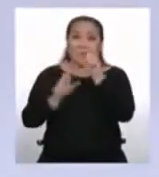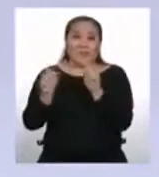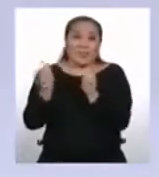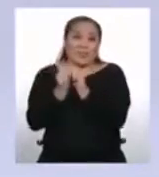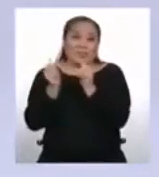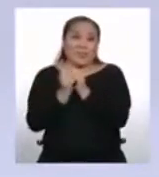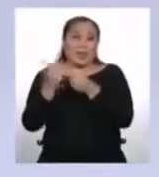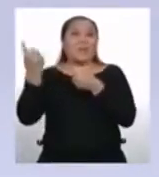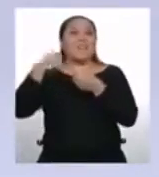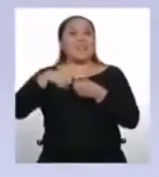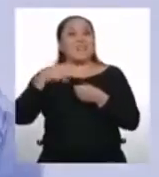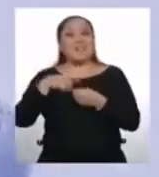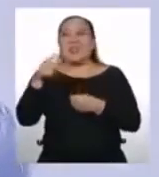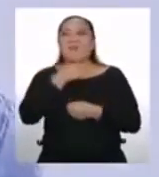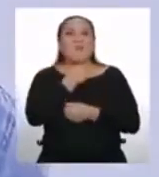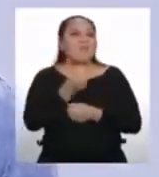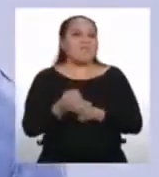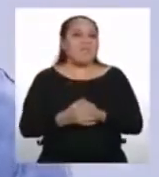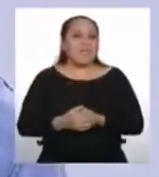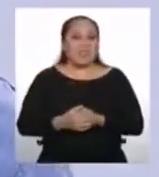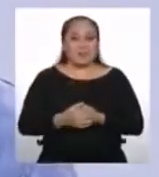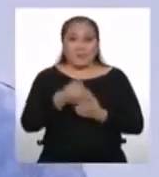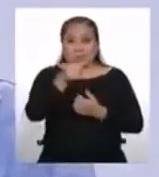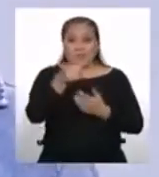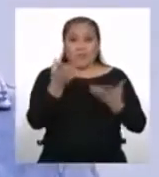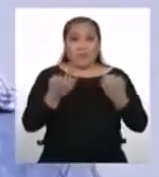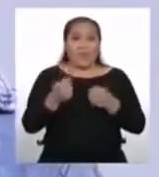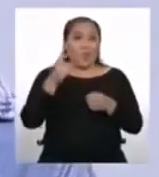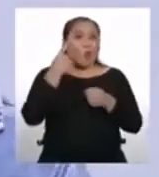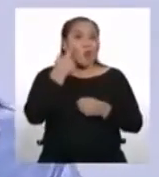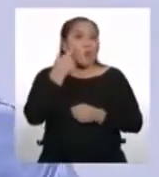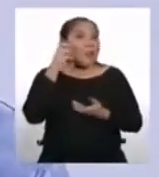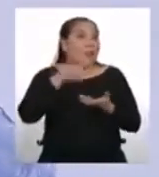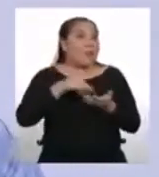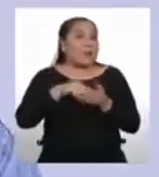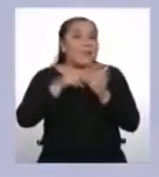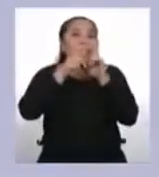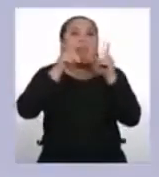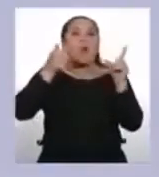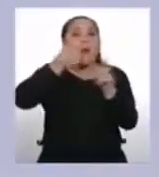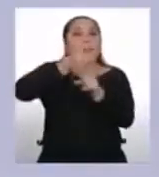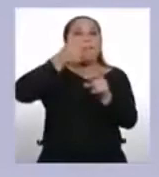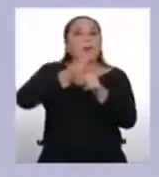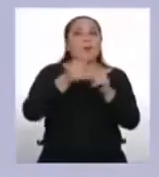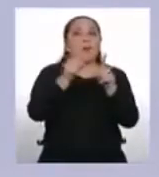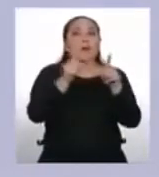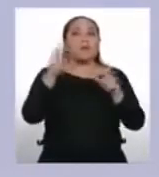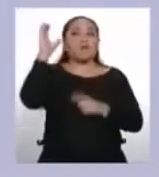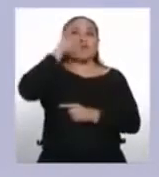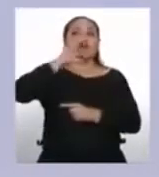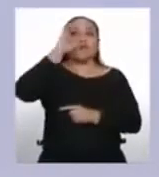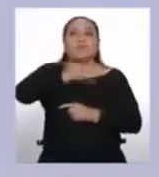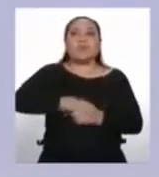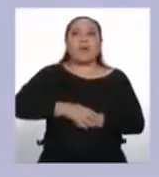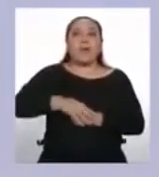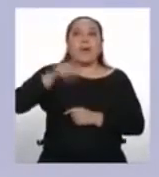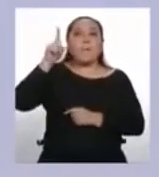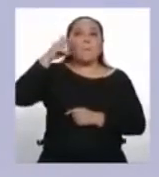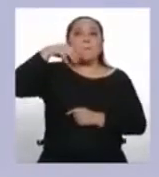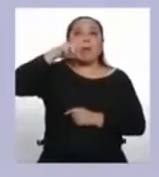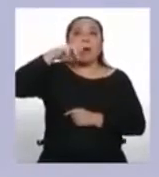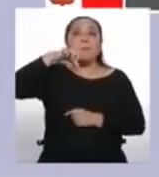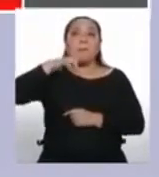participar. Les va a encantar la idea. Además, si deseas conocer más sobre las lenguas originarias, puedes buscar el mapa sonoro